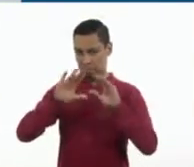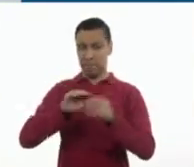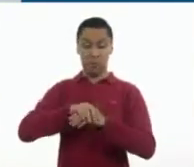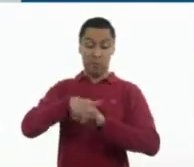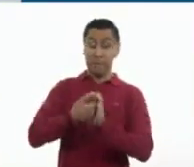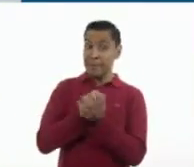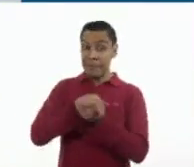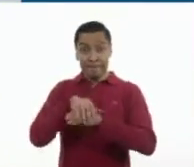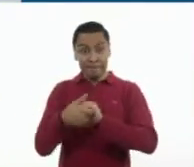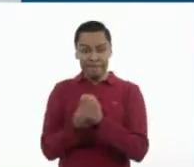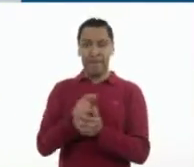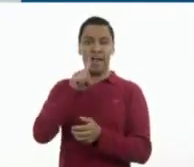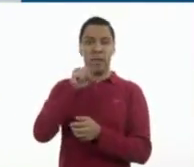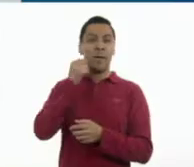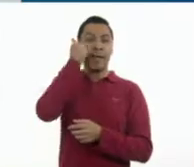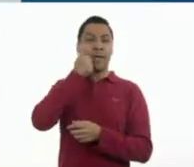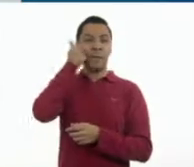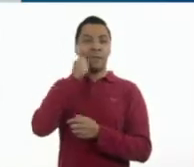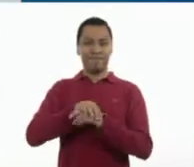jabón.